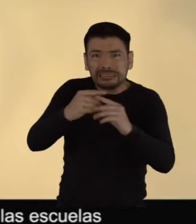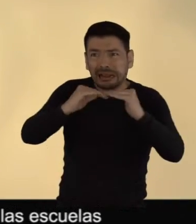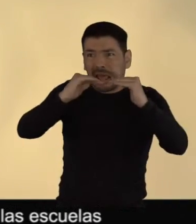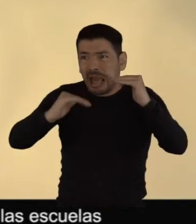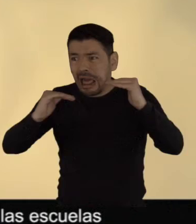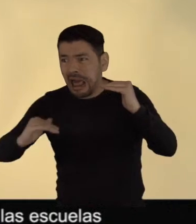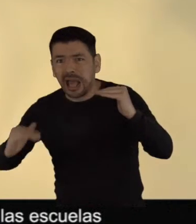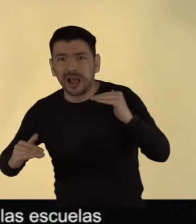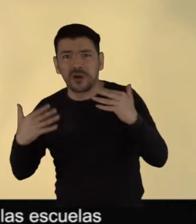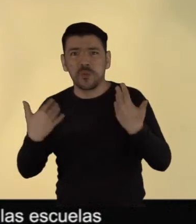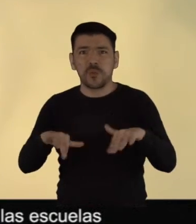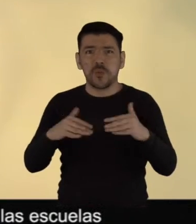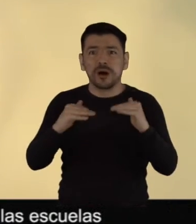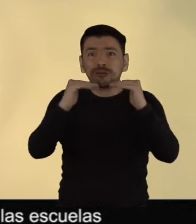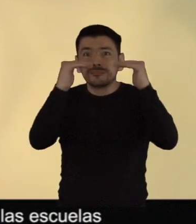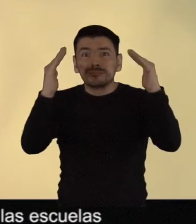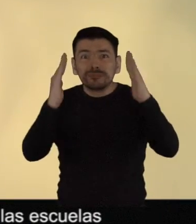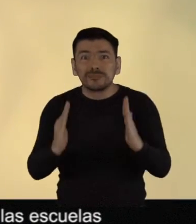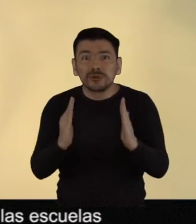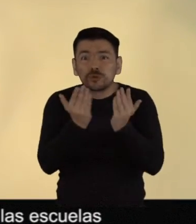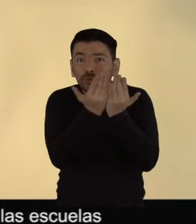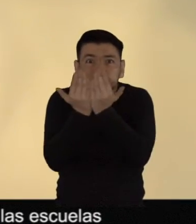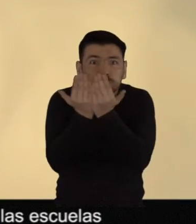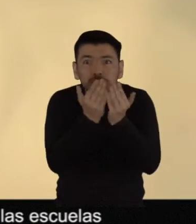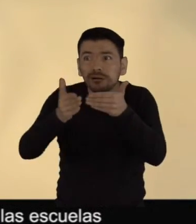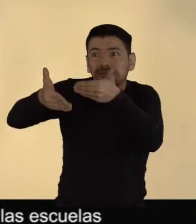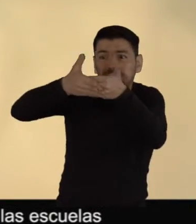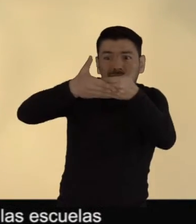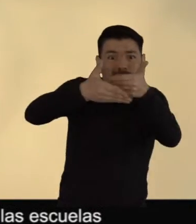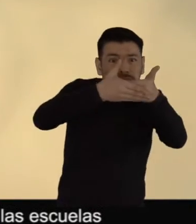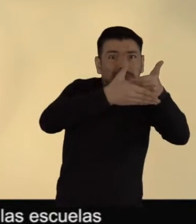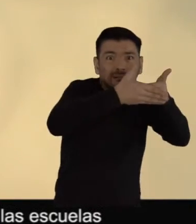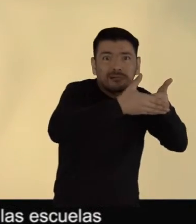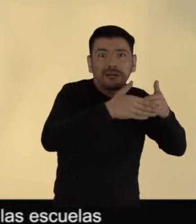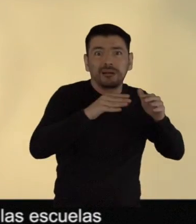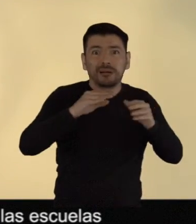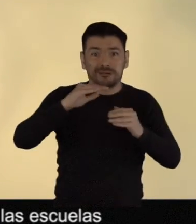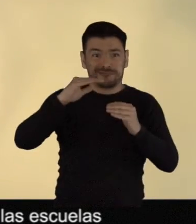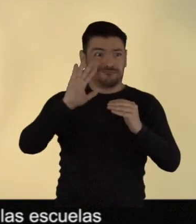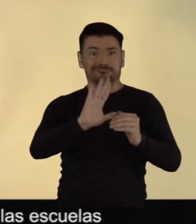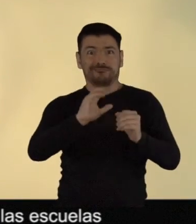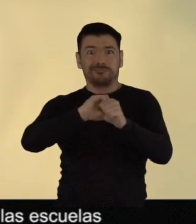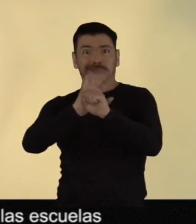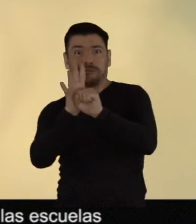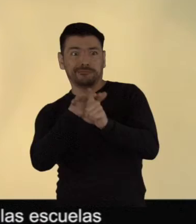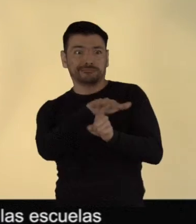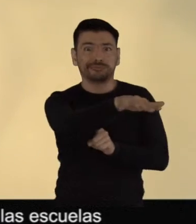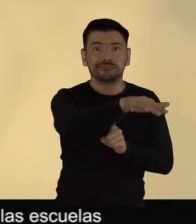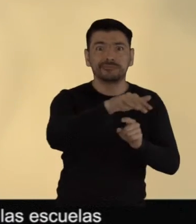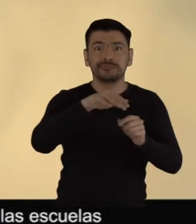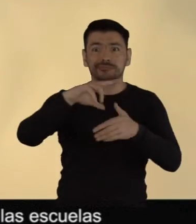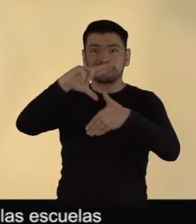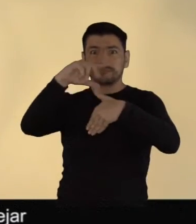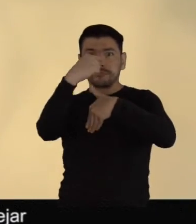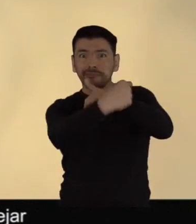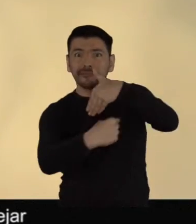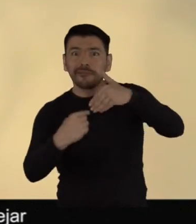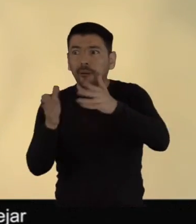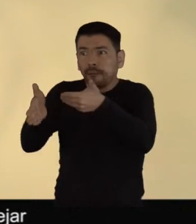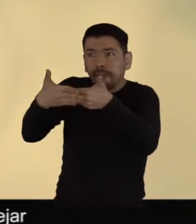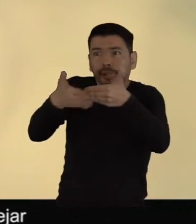que ha determinado el cierre temporal de las escuelas a todos los niveles, prácticamente en toda la región.